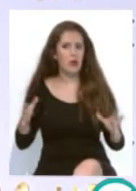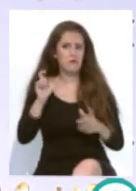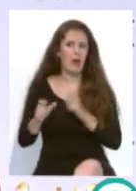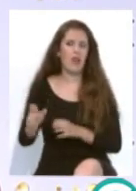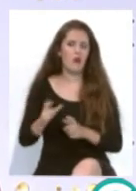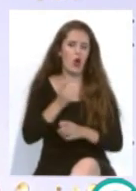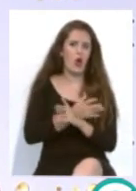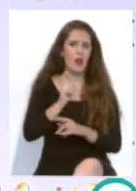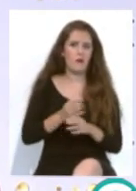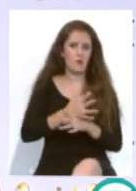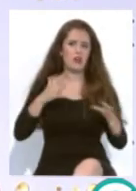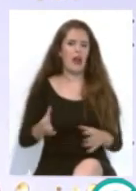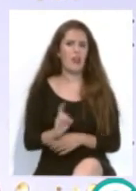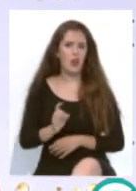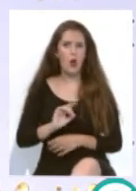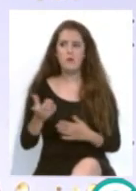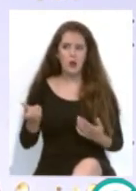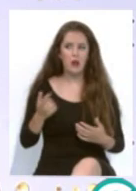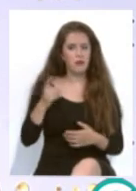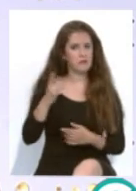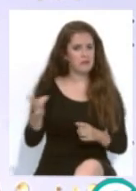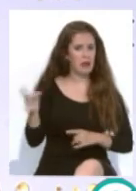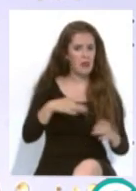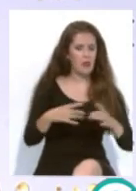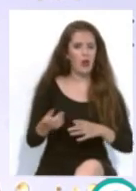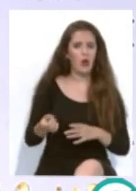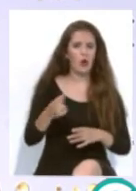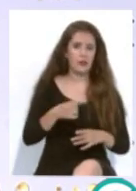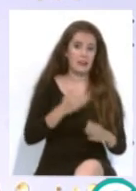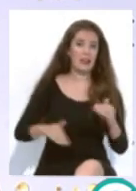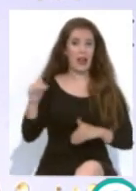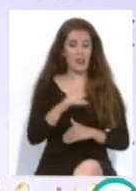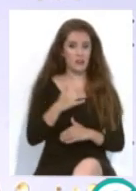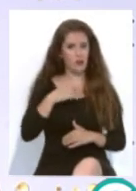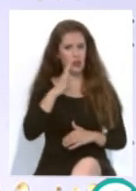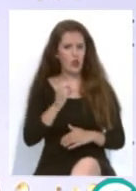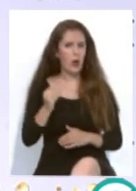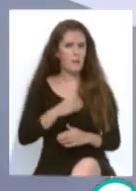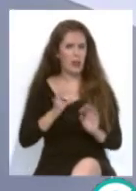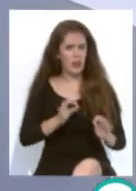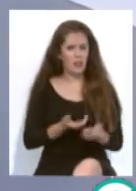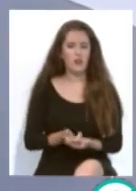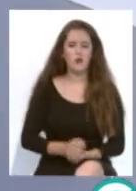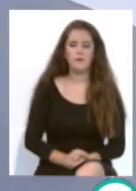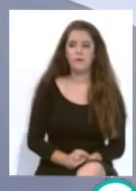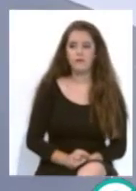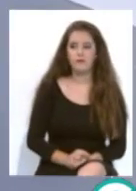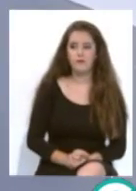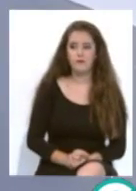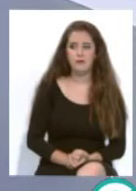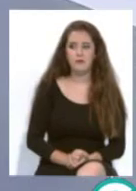ellos, que han metido grandes golazos y que le han dado este ascenso, yo creo que merecido, ¿no? Sí, pues estaba en Lago Junior,